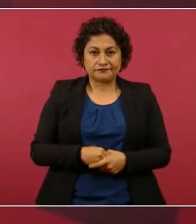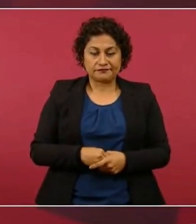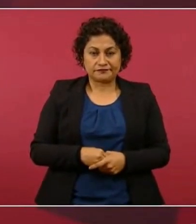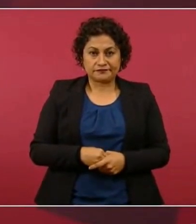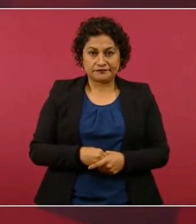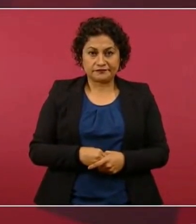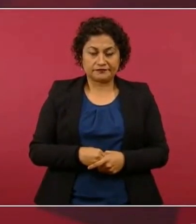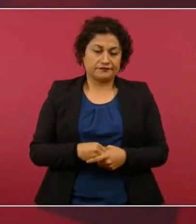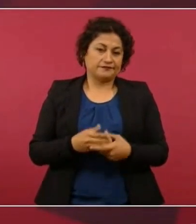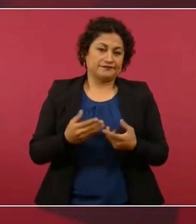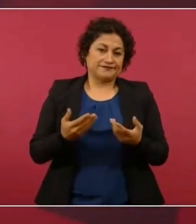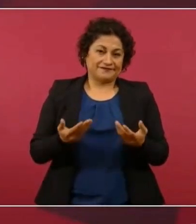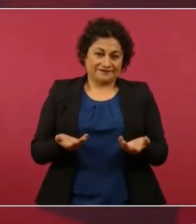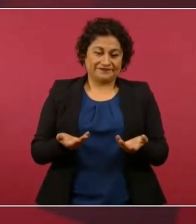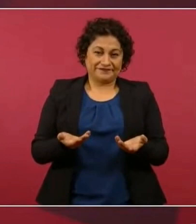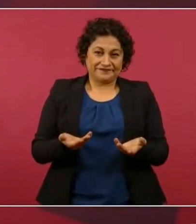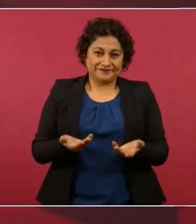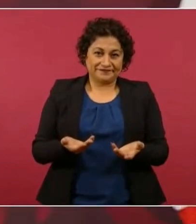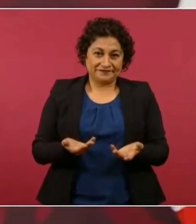entonces